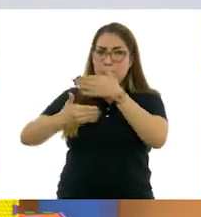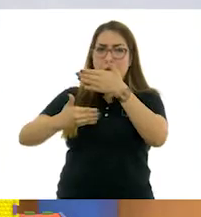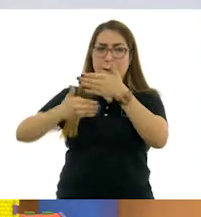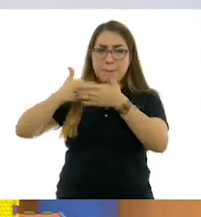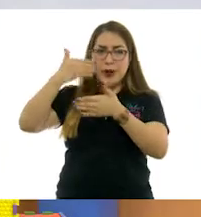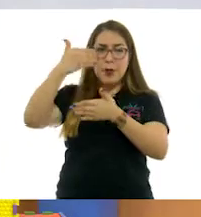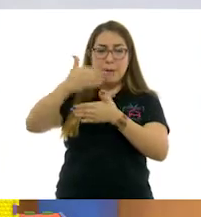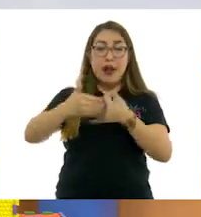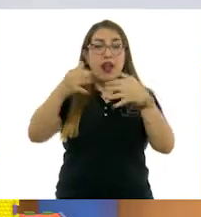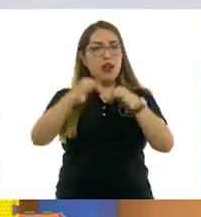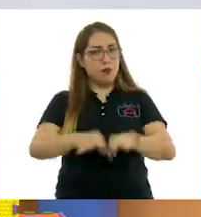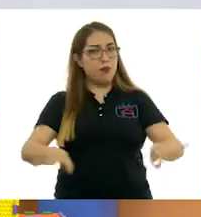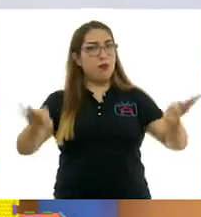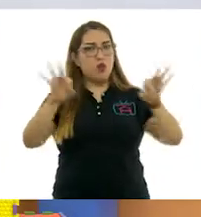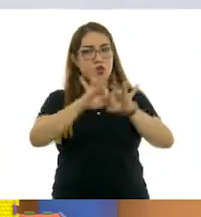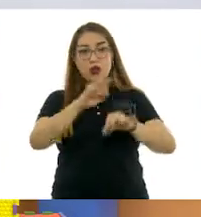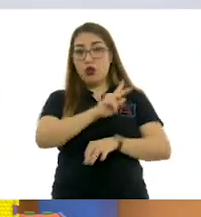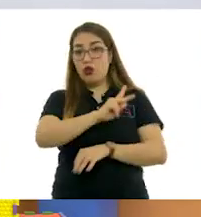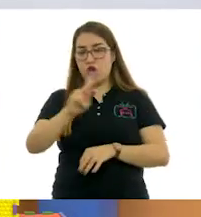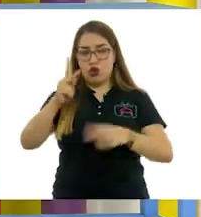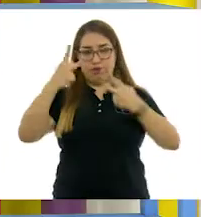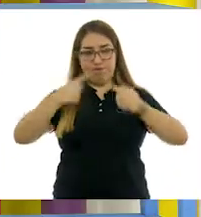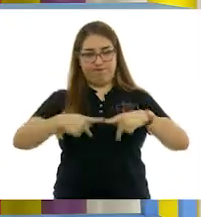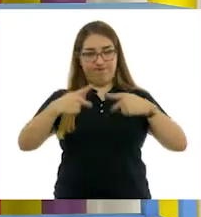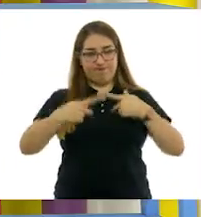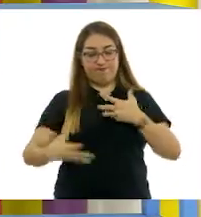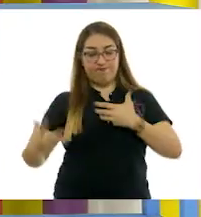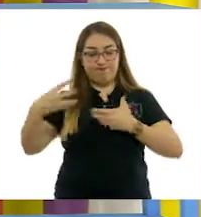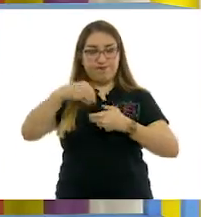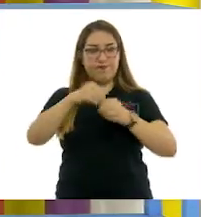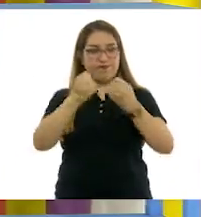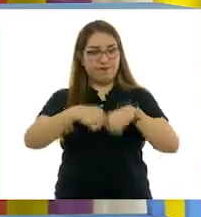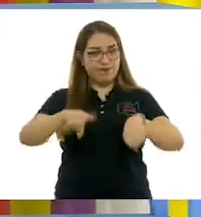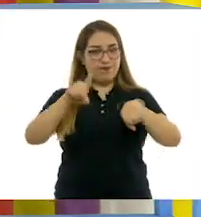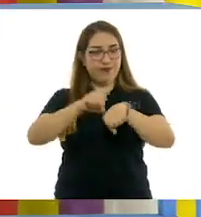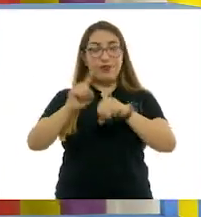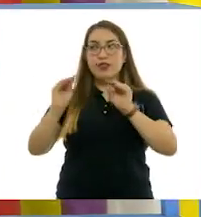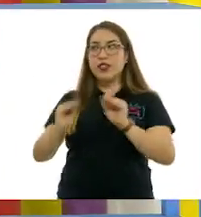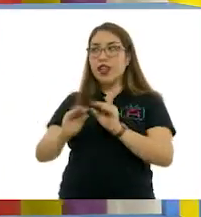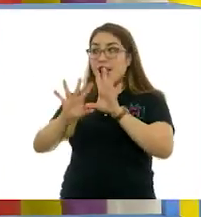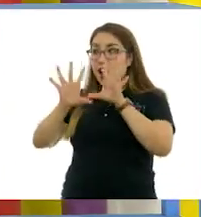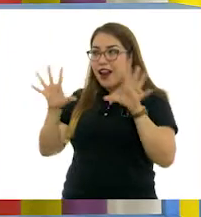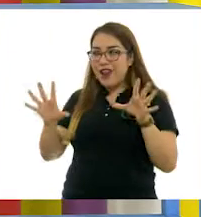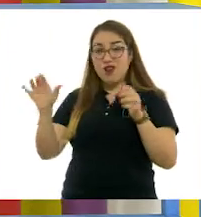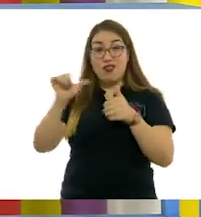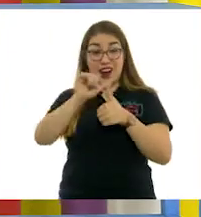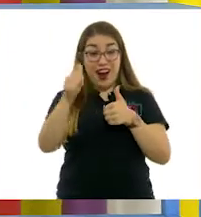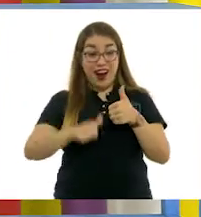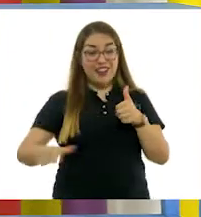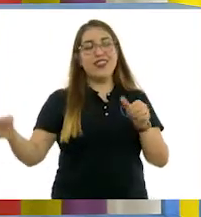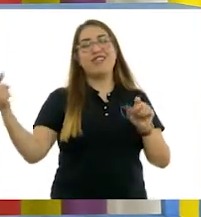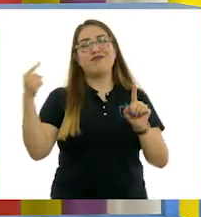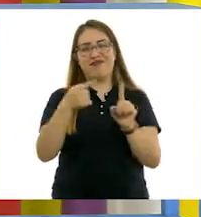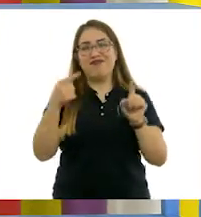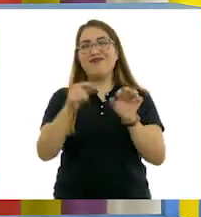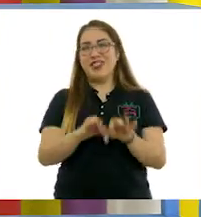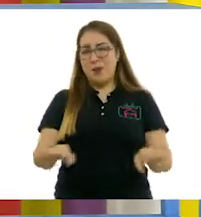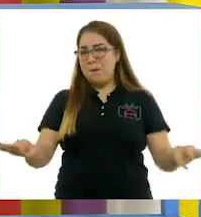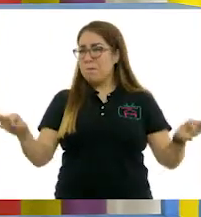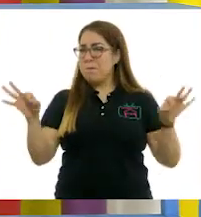importante en la vida de toda la sociedad. Por supuesto, y el arte es uno de esos aspectos